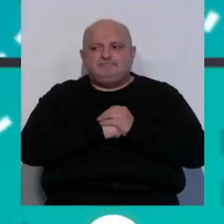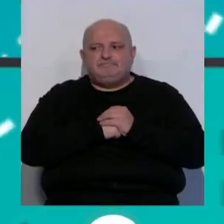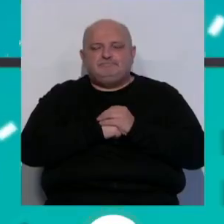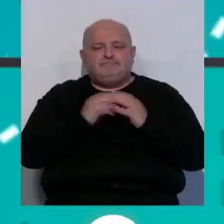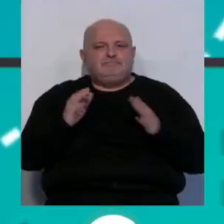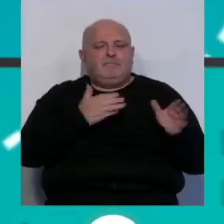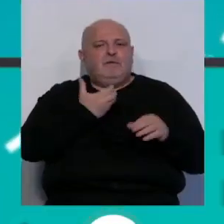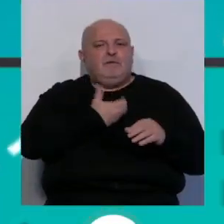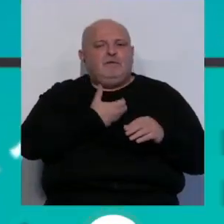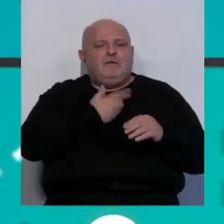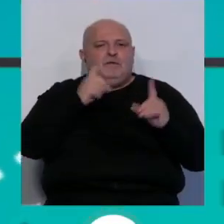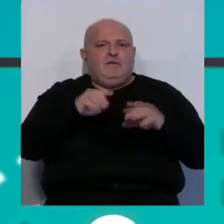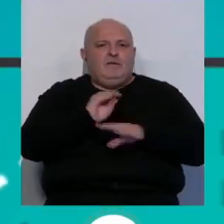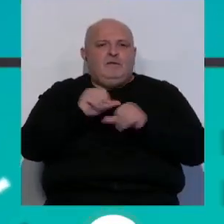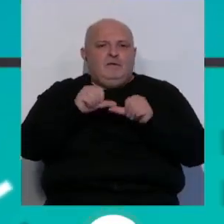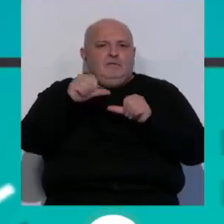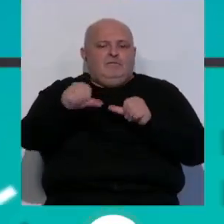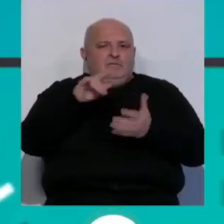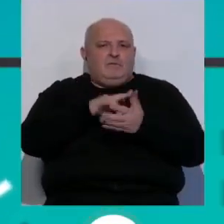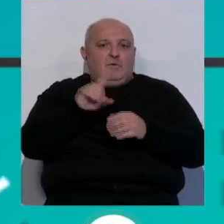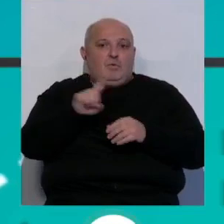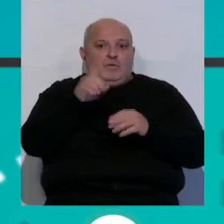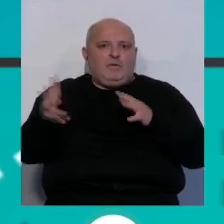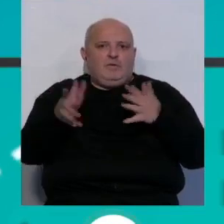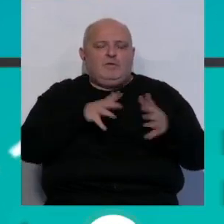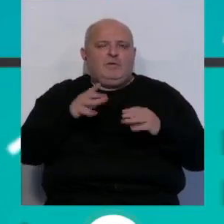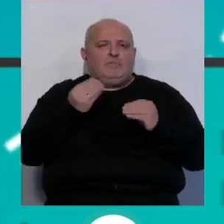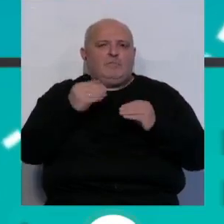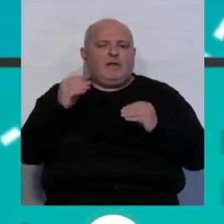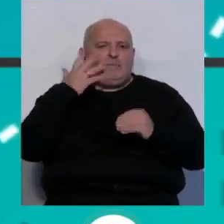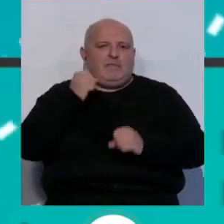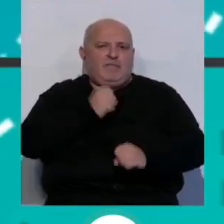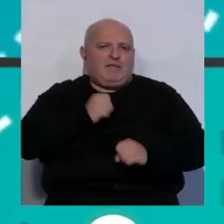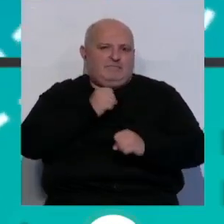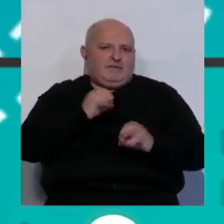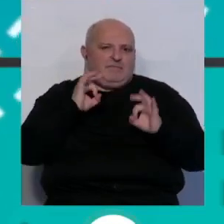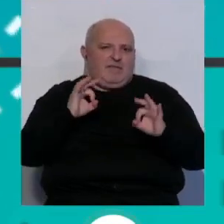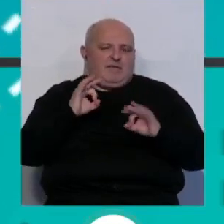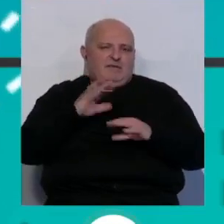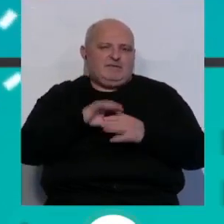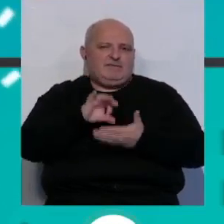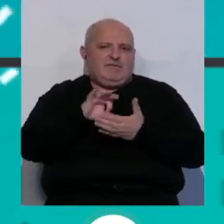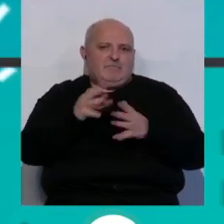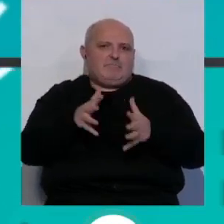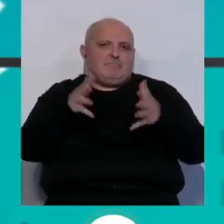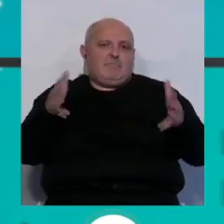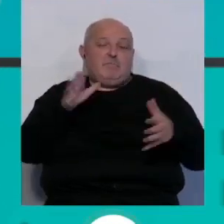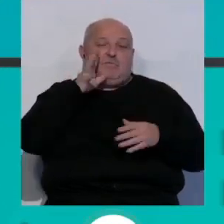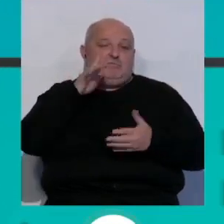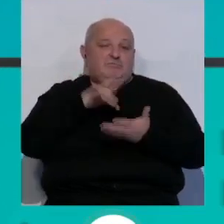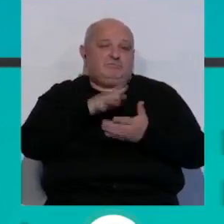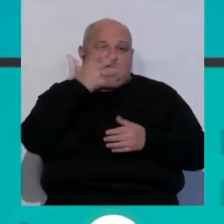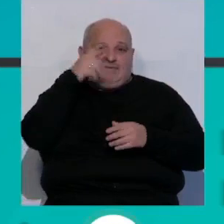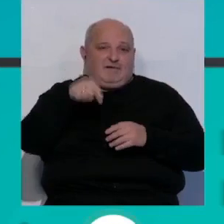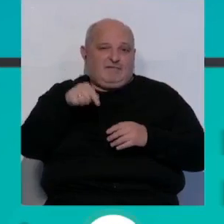El Ayuntamiento mantiene hasta el próximo día 1 de marzo el refuerzo de limpieza. El dispositivo especial del servicio, con motivo del carnaval, ha